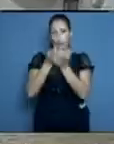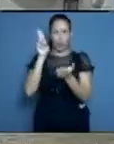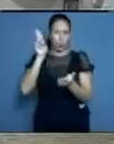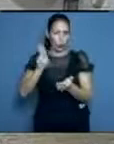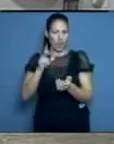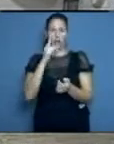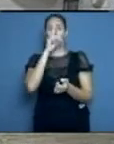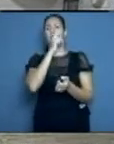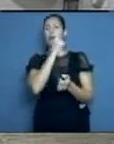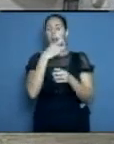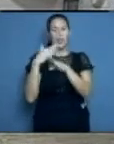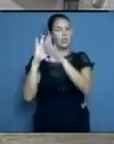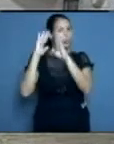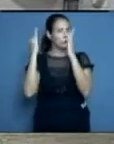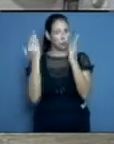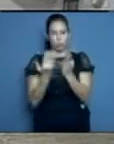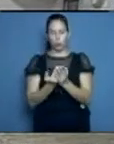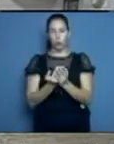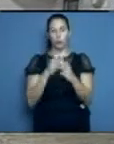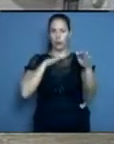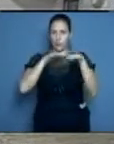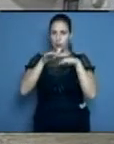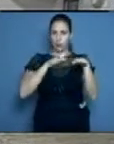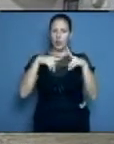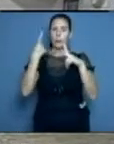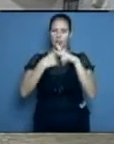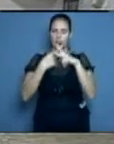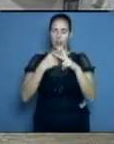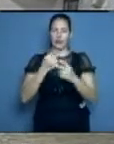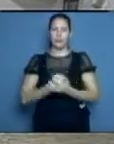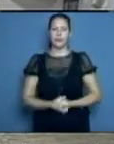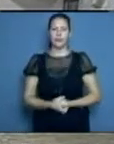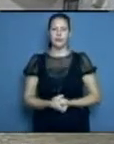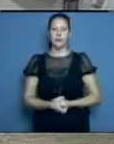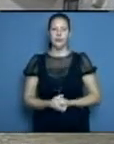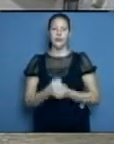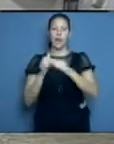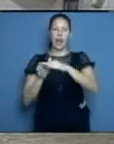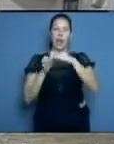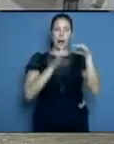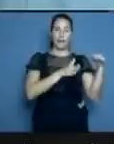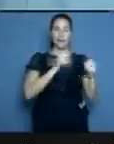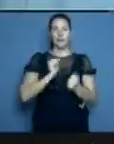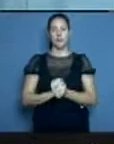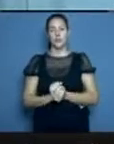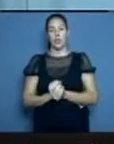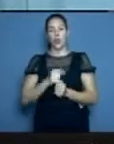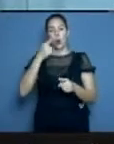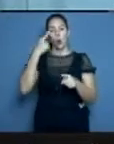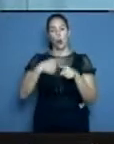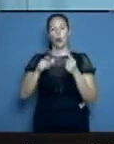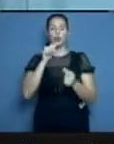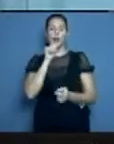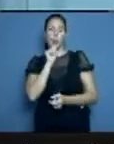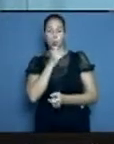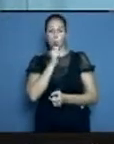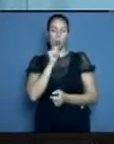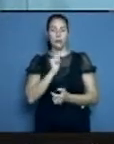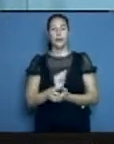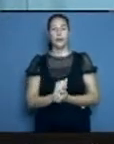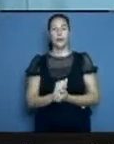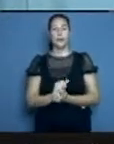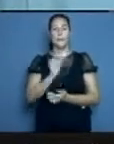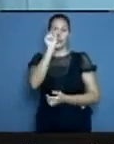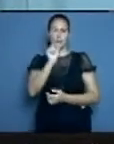a la COVID. Bueno, otra de las inquietudes tiene que ver con el oxígeno medicinal, que es importante. Y por acá me escriben desde el Hospital Clínico